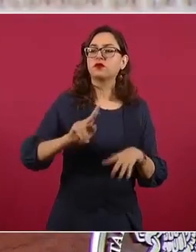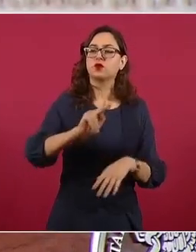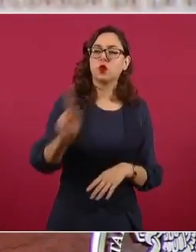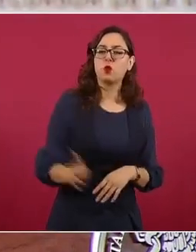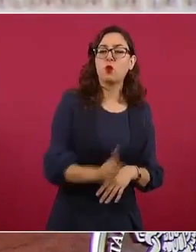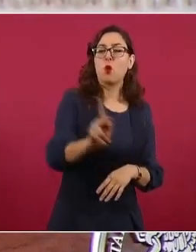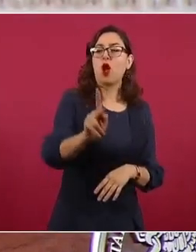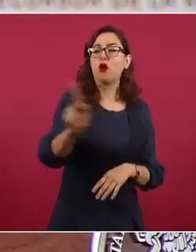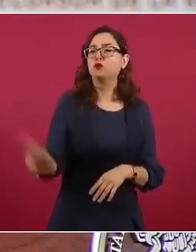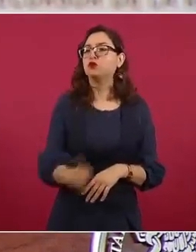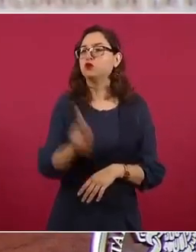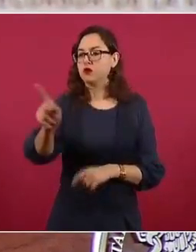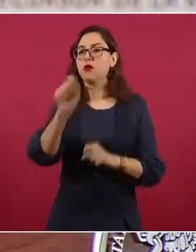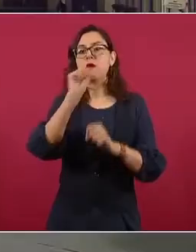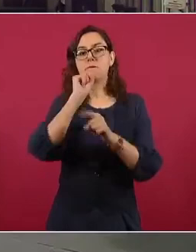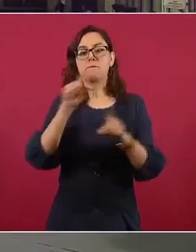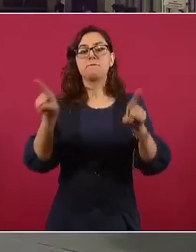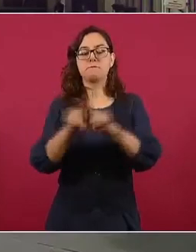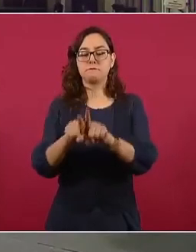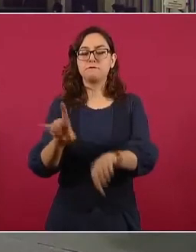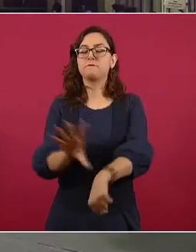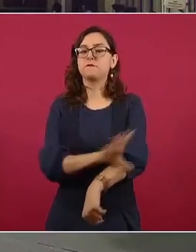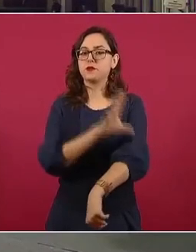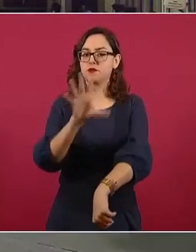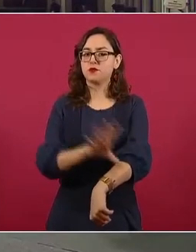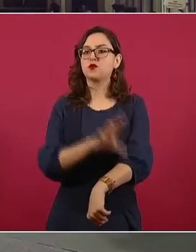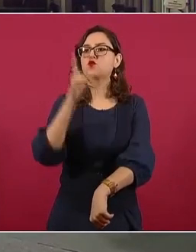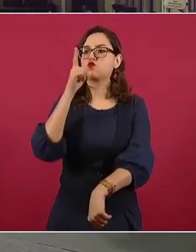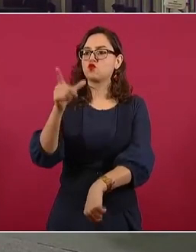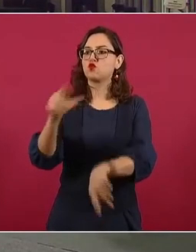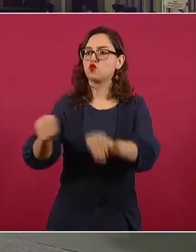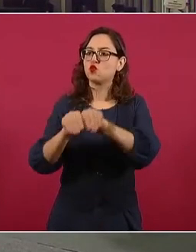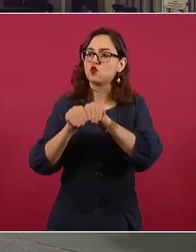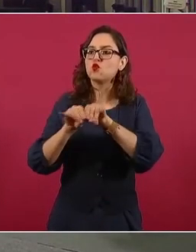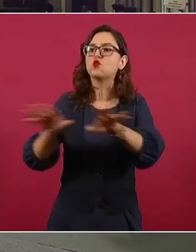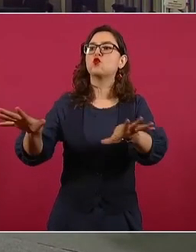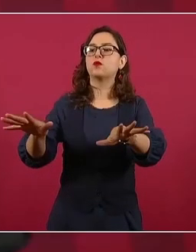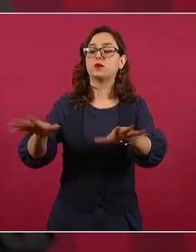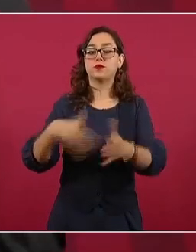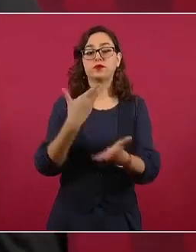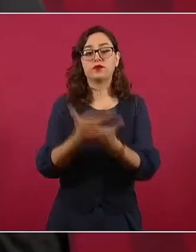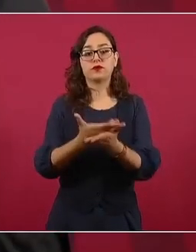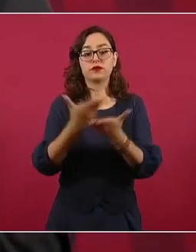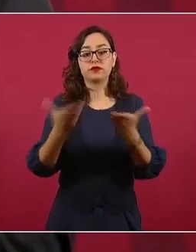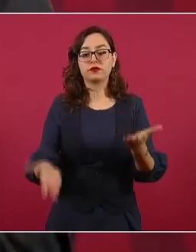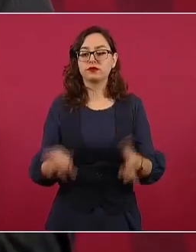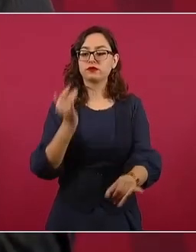Bueno, algo parecido vamos a hacer ahora con los trabajadores.